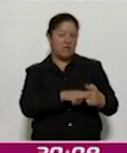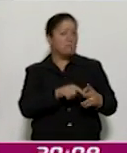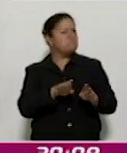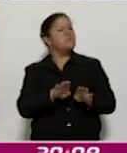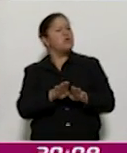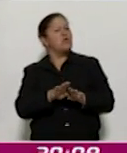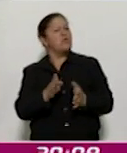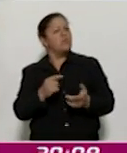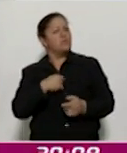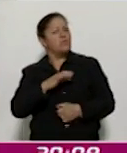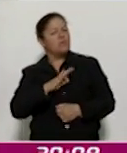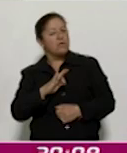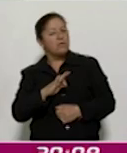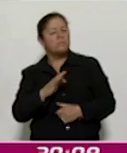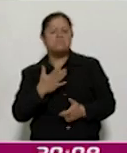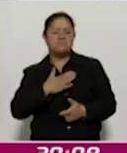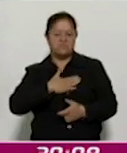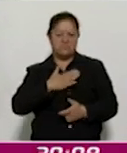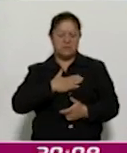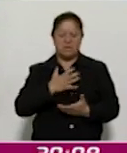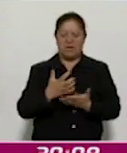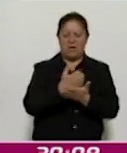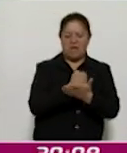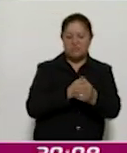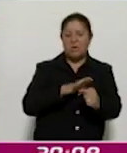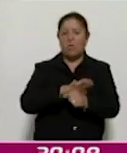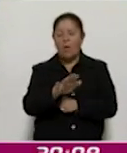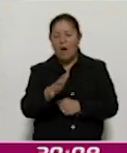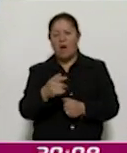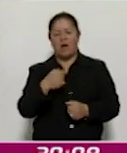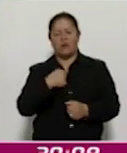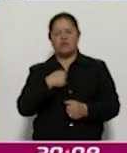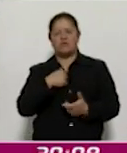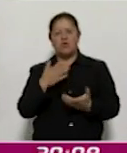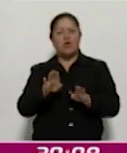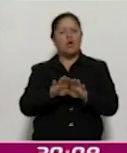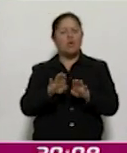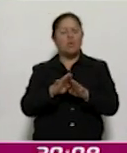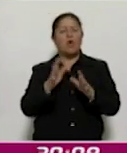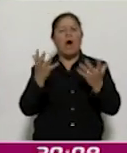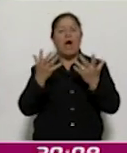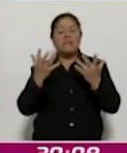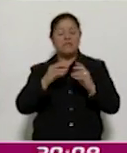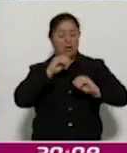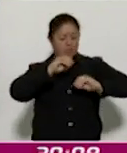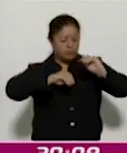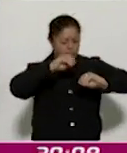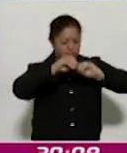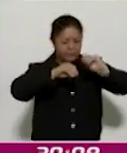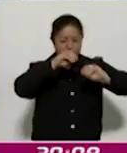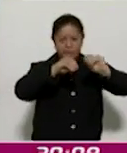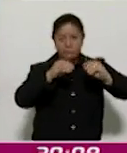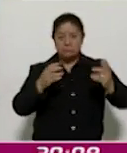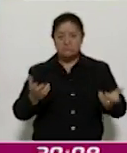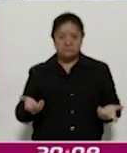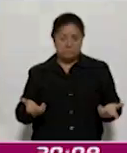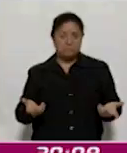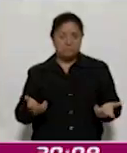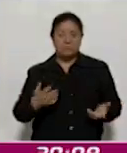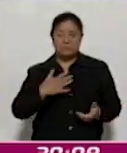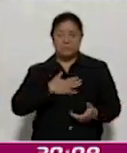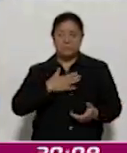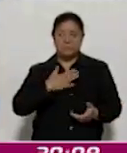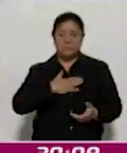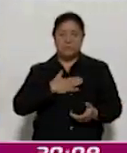serían mis ganancias, cómo puedo elaborar o así manifestar